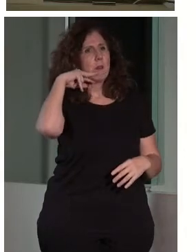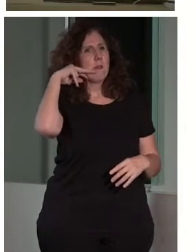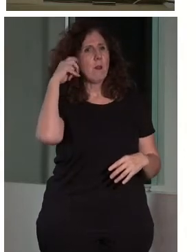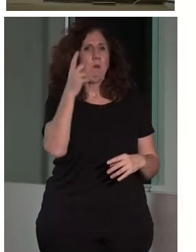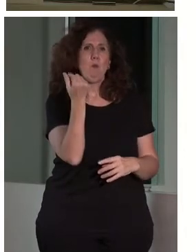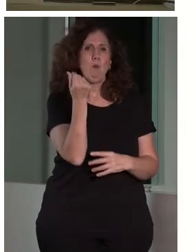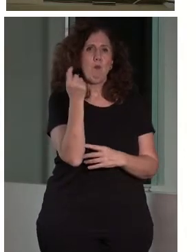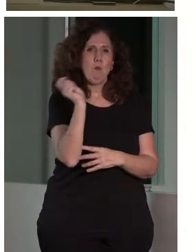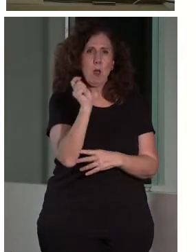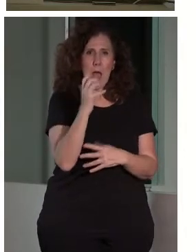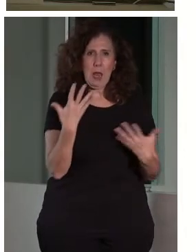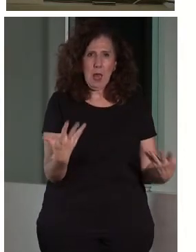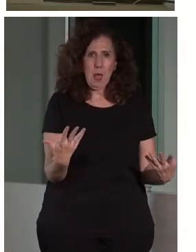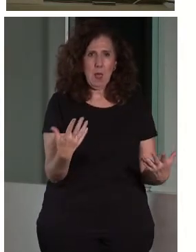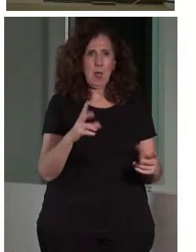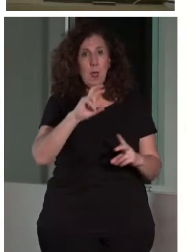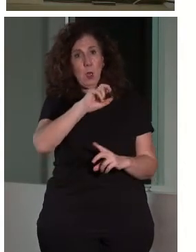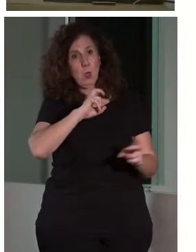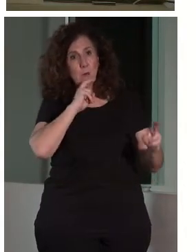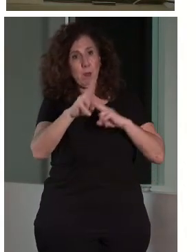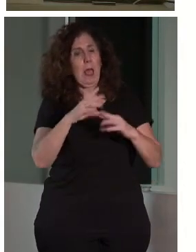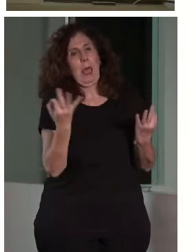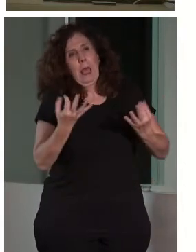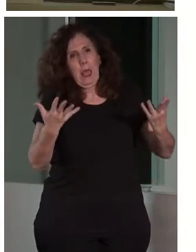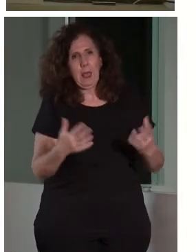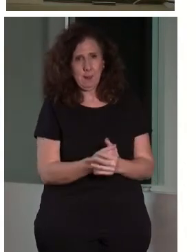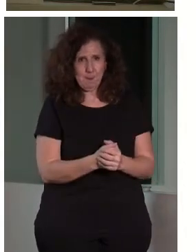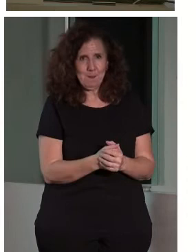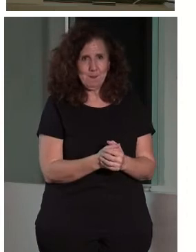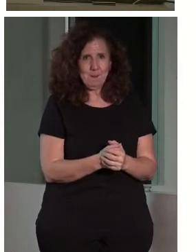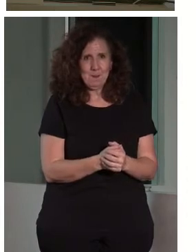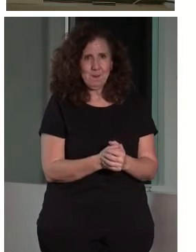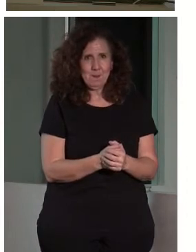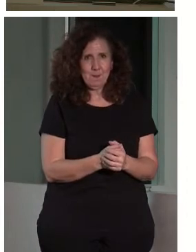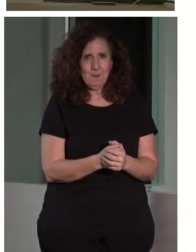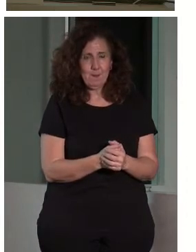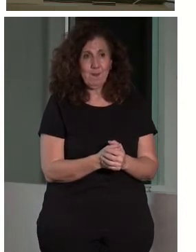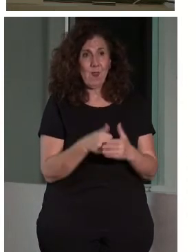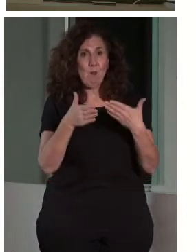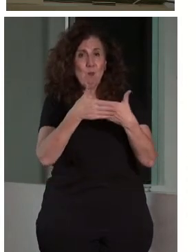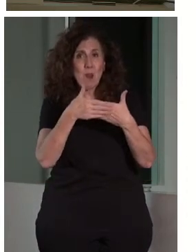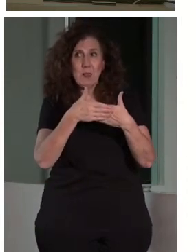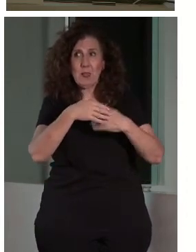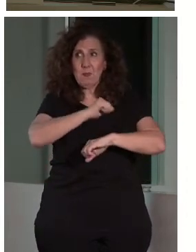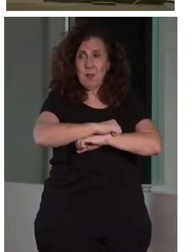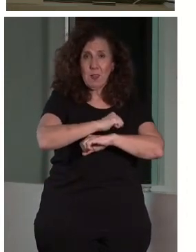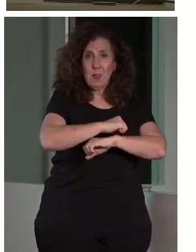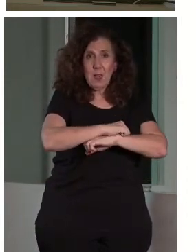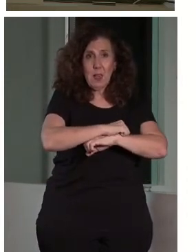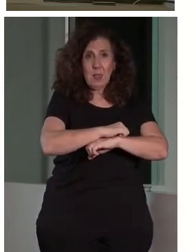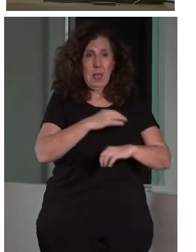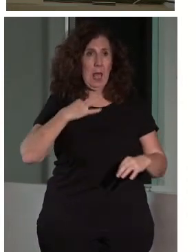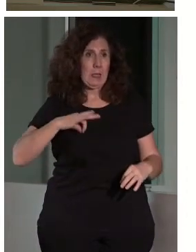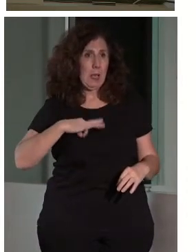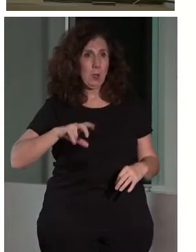ahí sale un emoticono que dice, ¿y qué? ¿Eh? Pues es que poner puertas y ventanas y aseos también es más caro. ¿Y